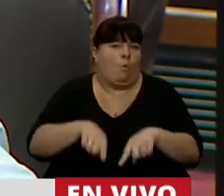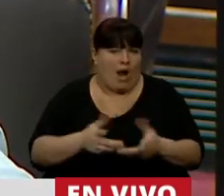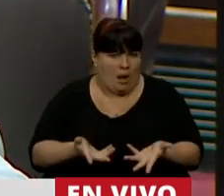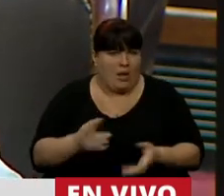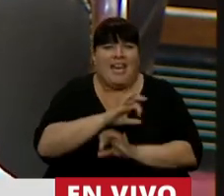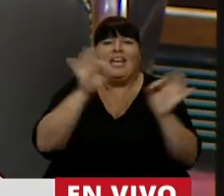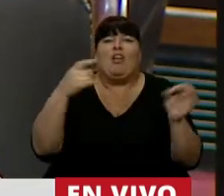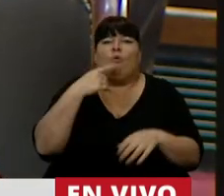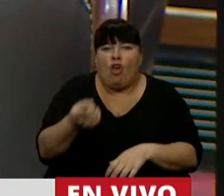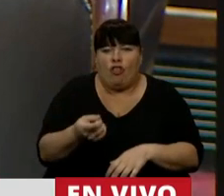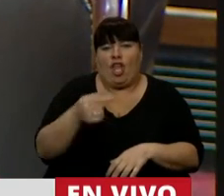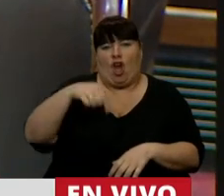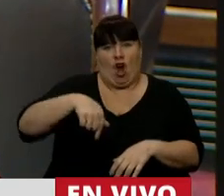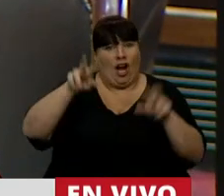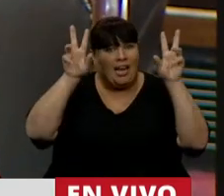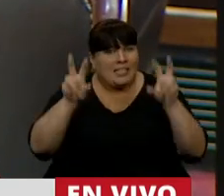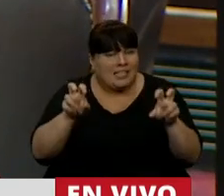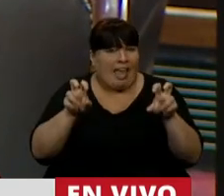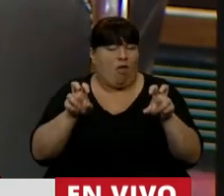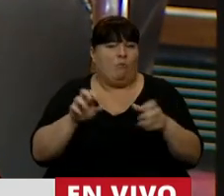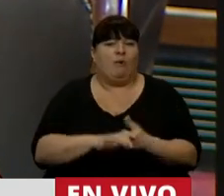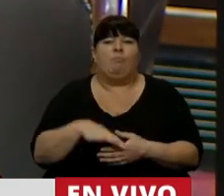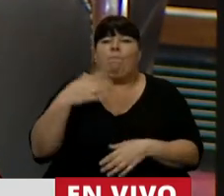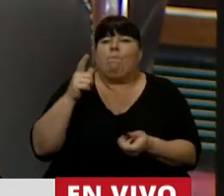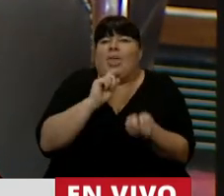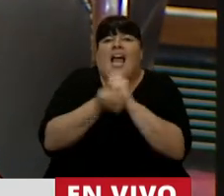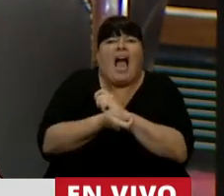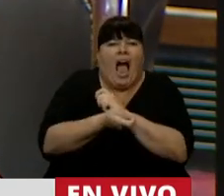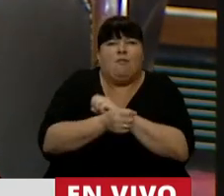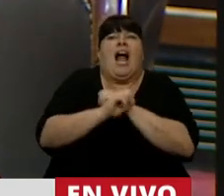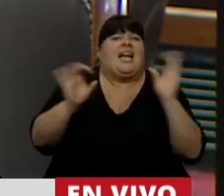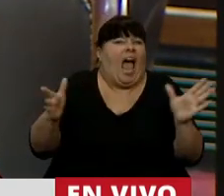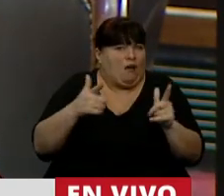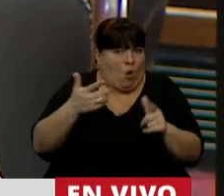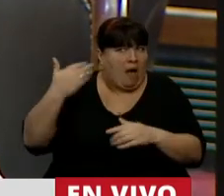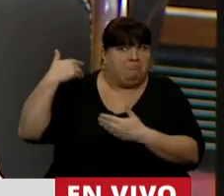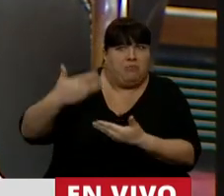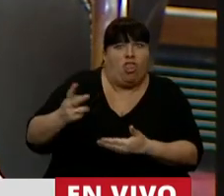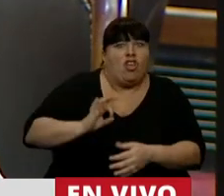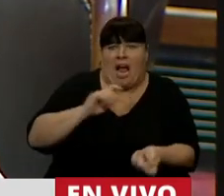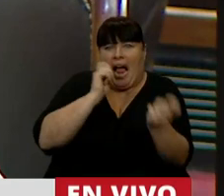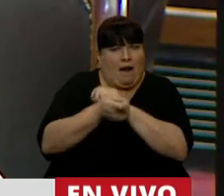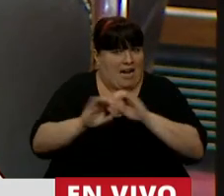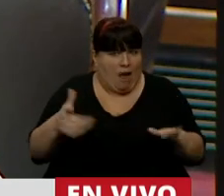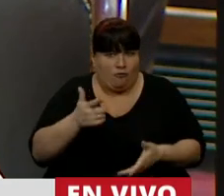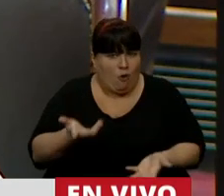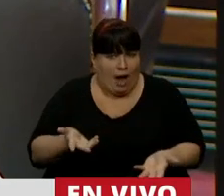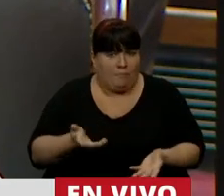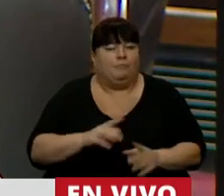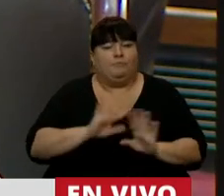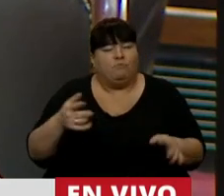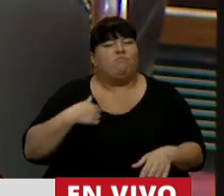Nadie nos dijo que en este tema las cosas hayan cambiado drásticamente en los últimos dos años. Es más,